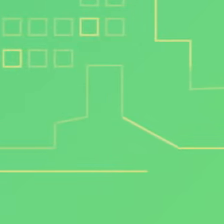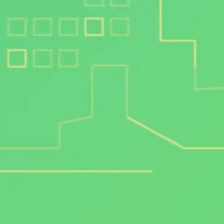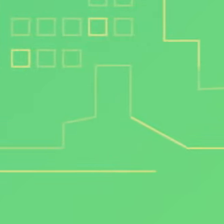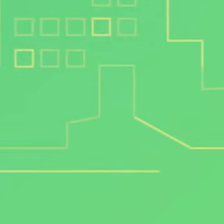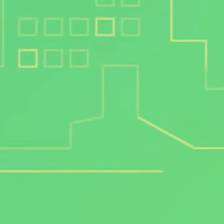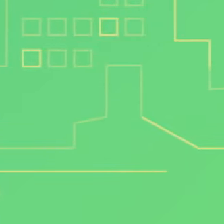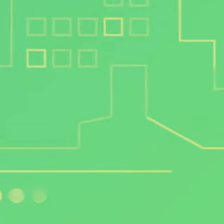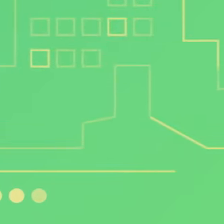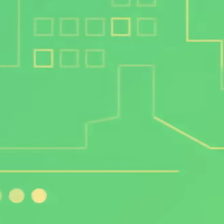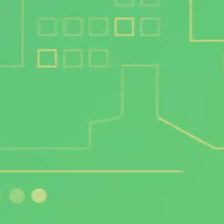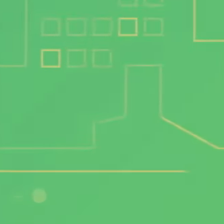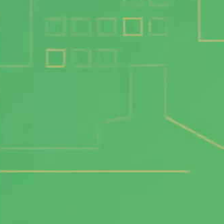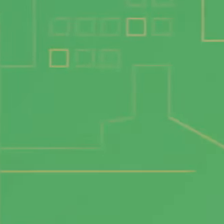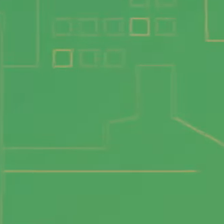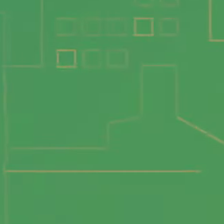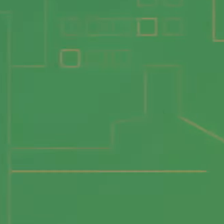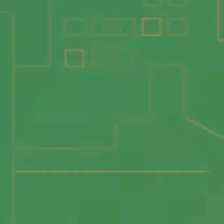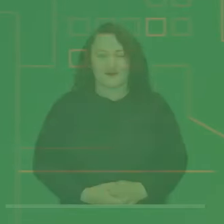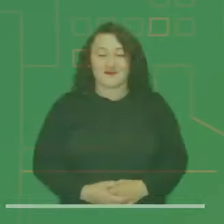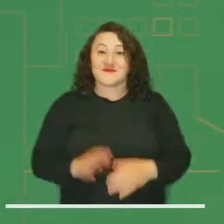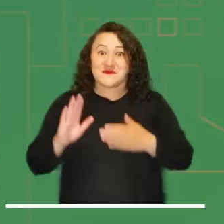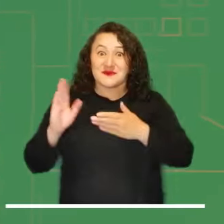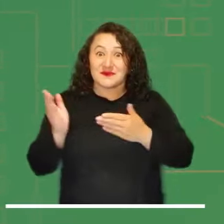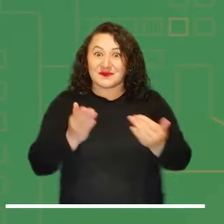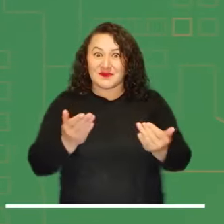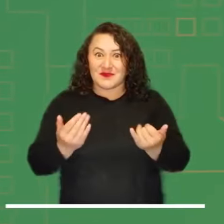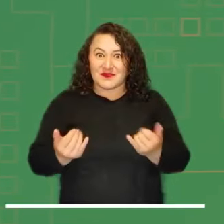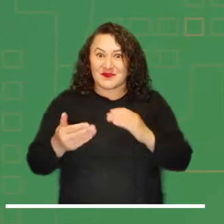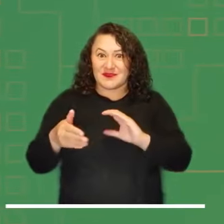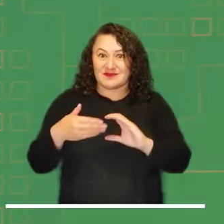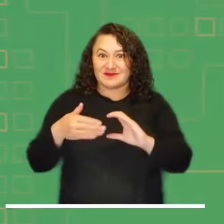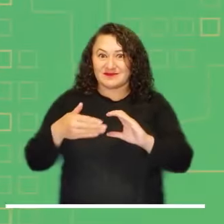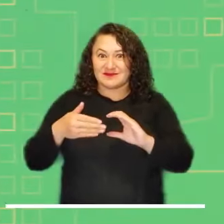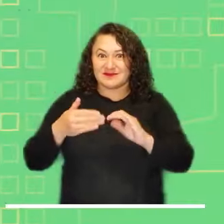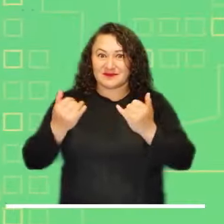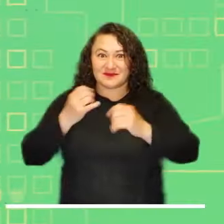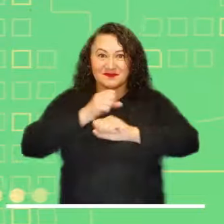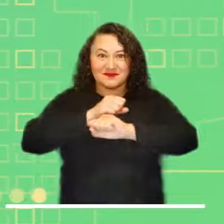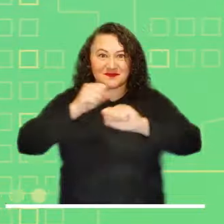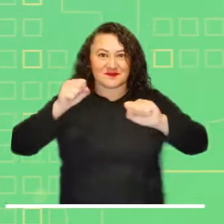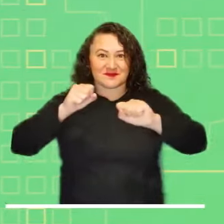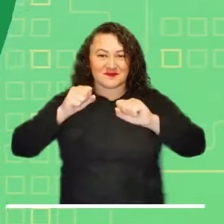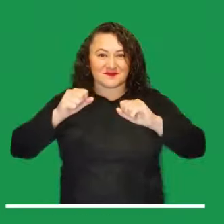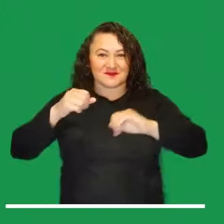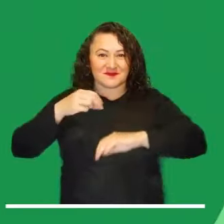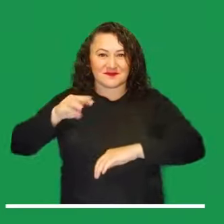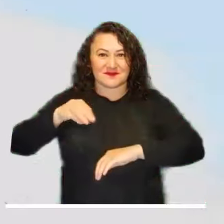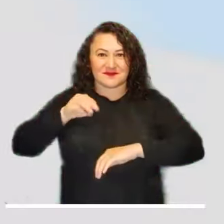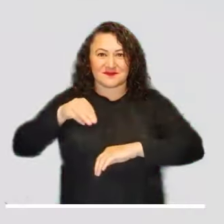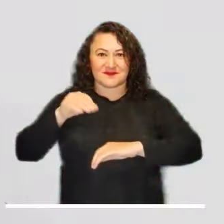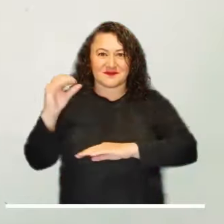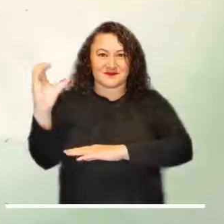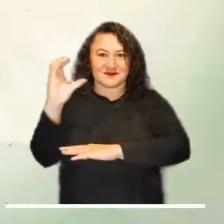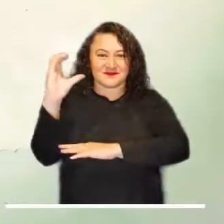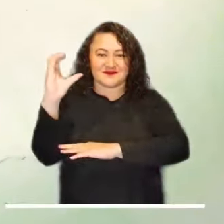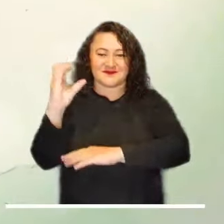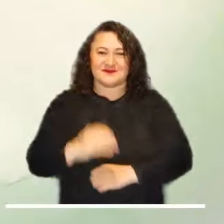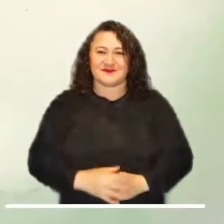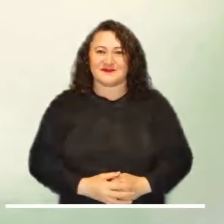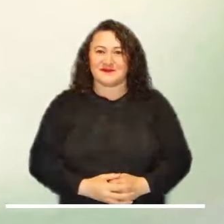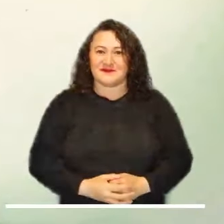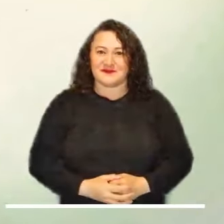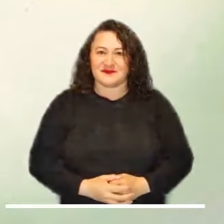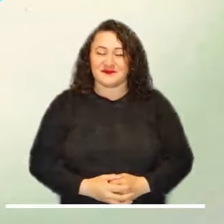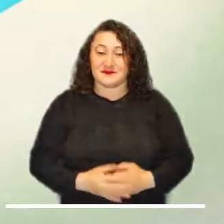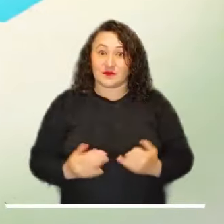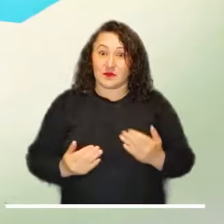Les damos la bienvenida al pronóstico meteorológico para la mañana de hoy miércoles en Colombia. El día